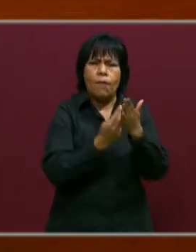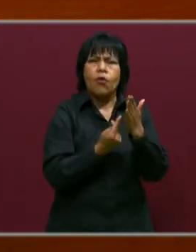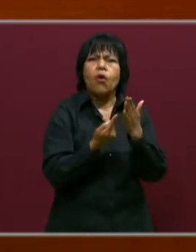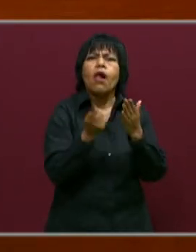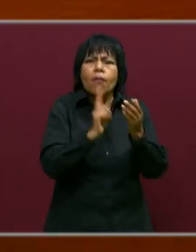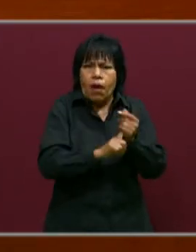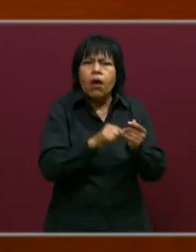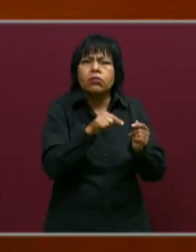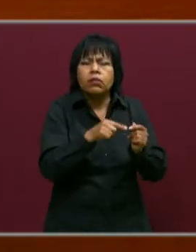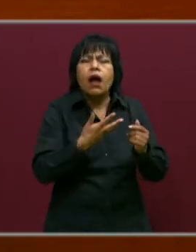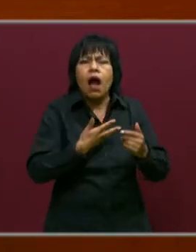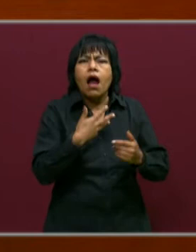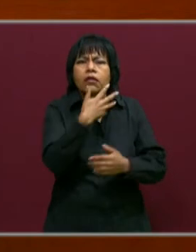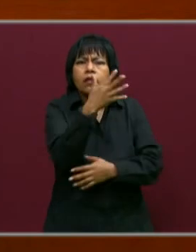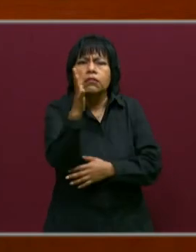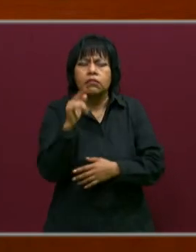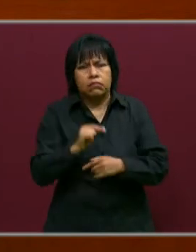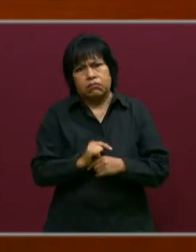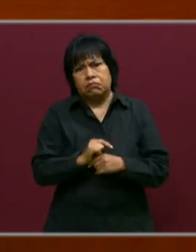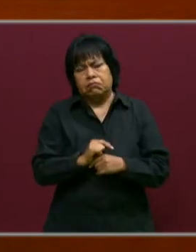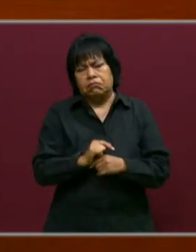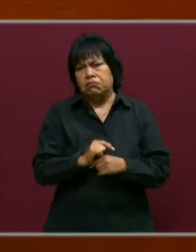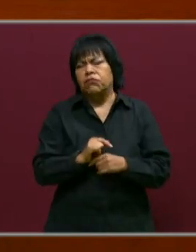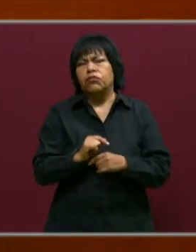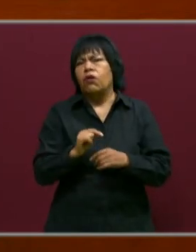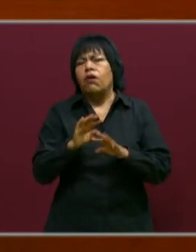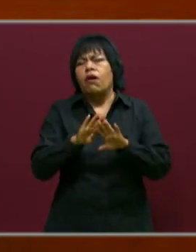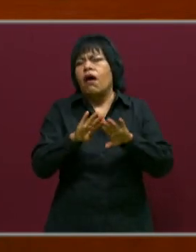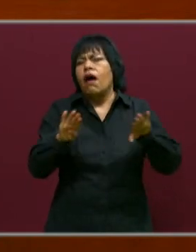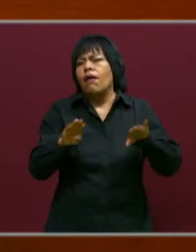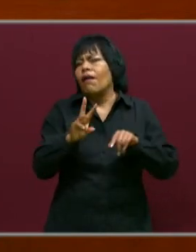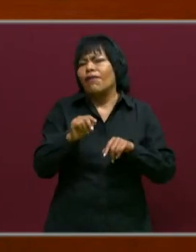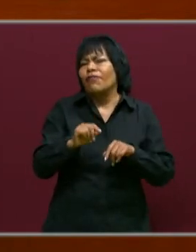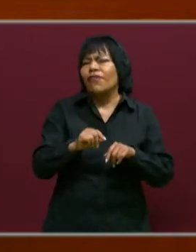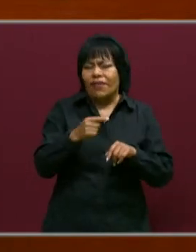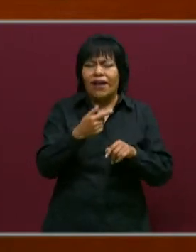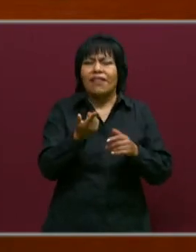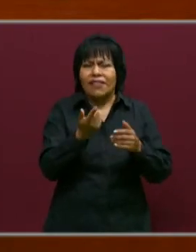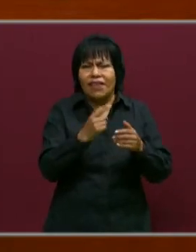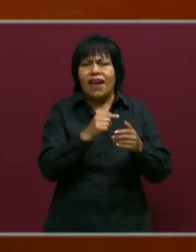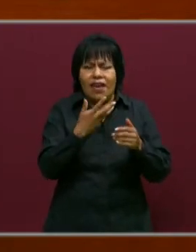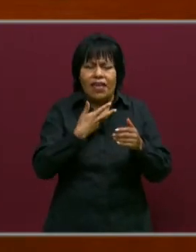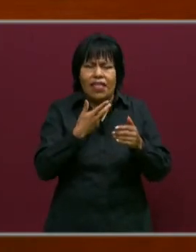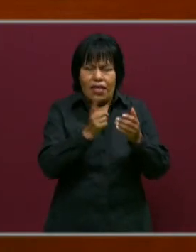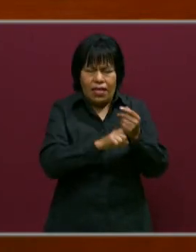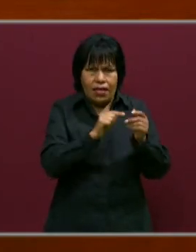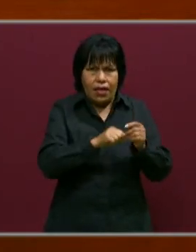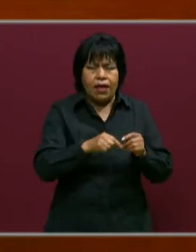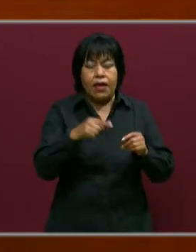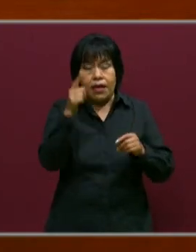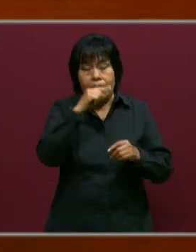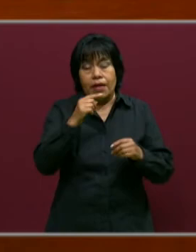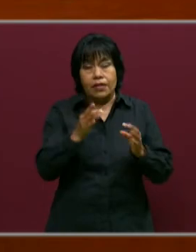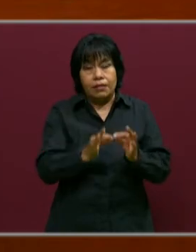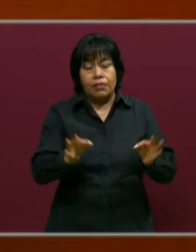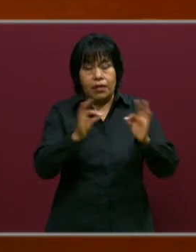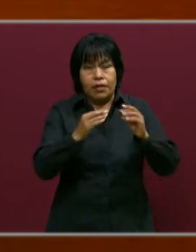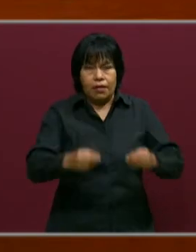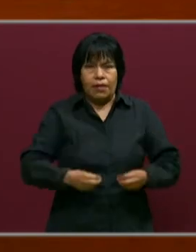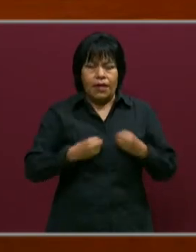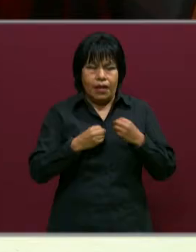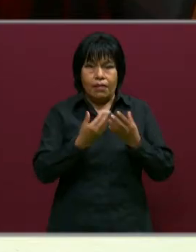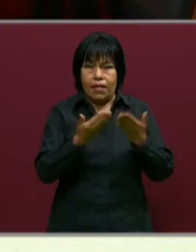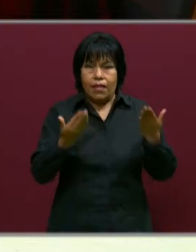de educación preescolar, ¿no? Entonces, tampoco estamos desvinculados y se vuelve un aprendizaje relevante para la vida actual, pero también para la vida